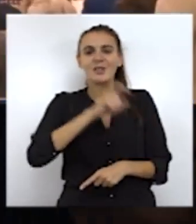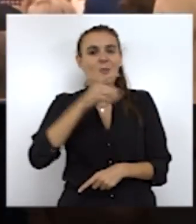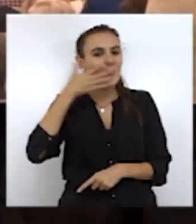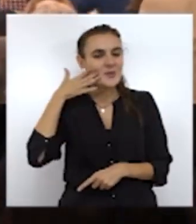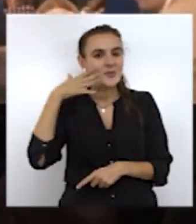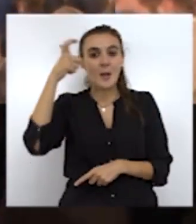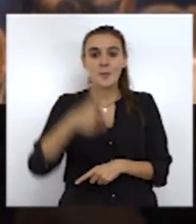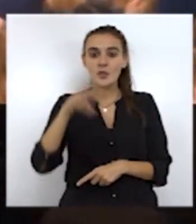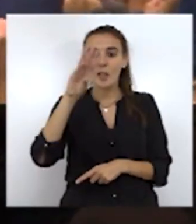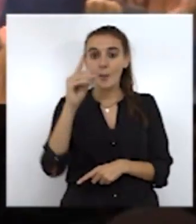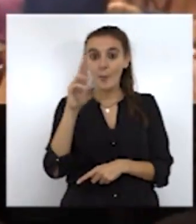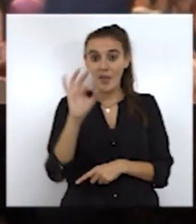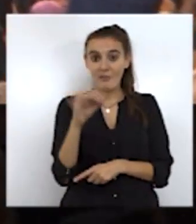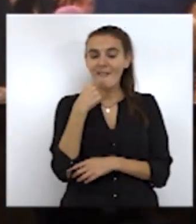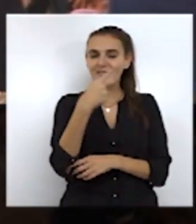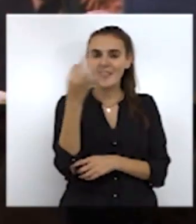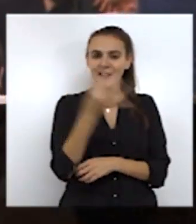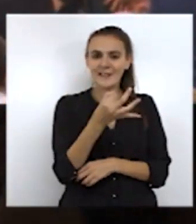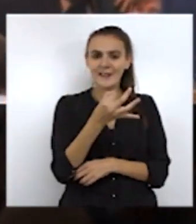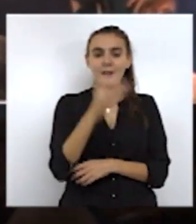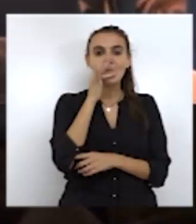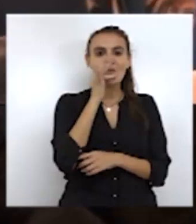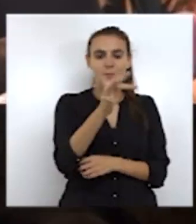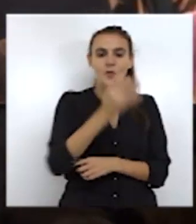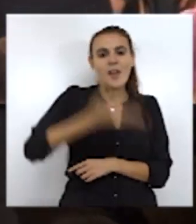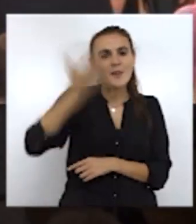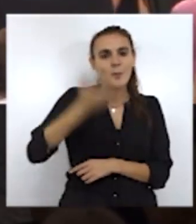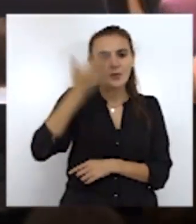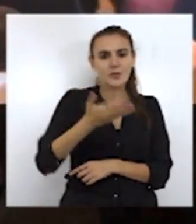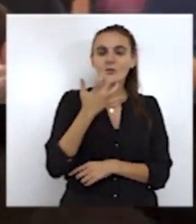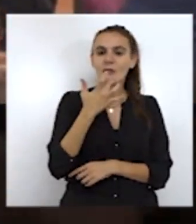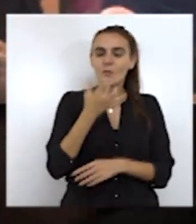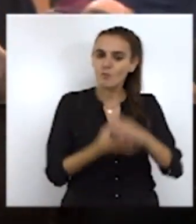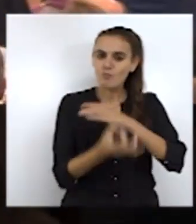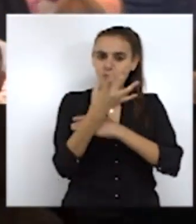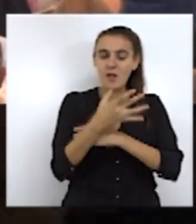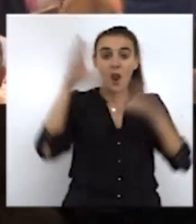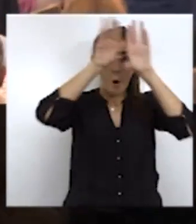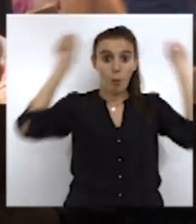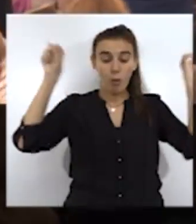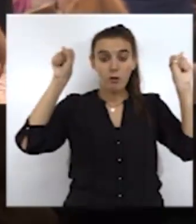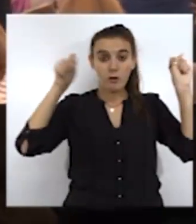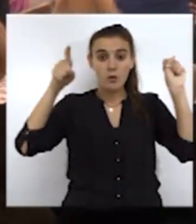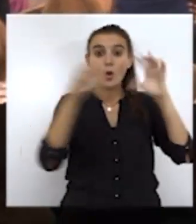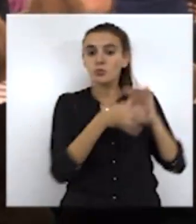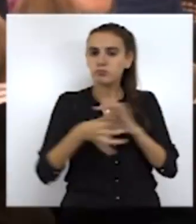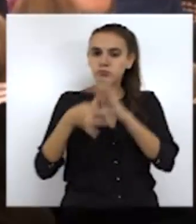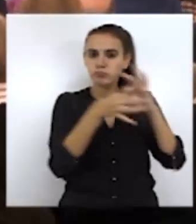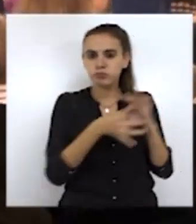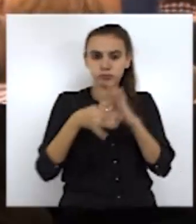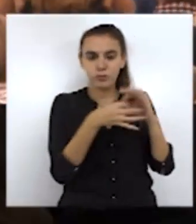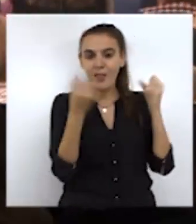orgullosos. Para Pedro Ballesteros significó que encarnaba el juramento hipocrático y su ejemplaridad. De la Guardia Civil, su solidaridad,